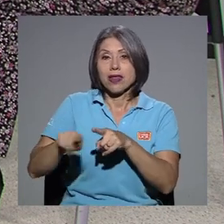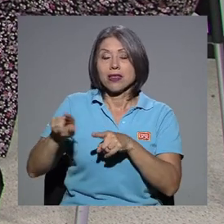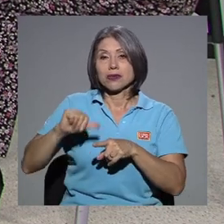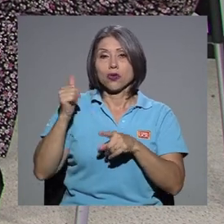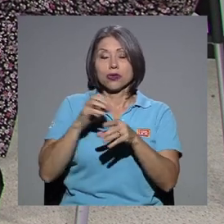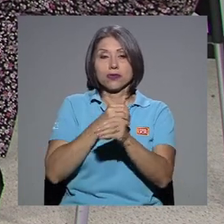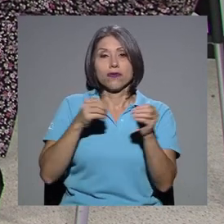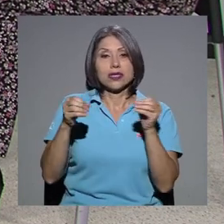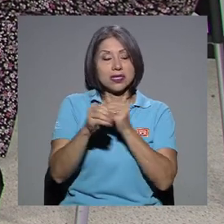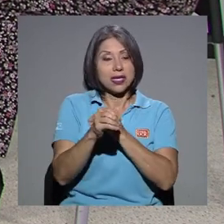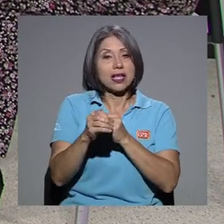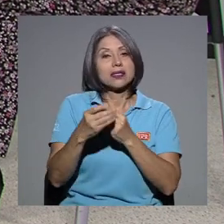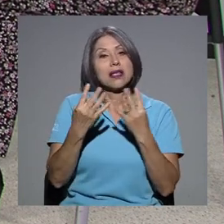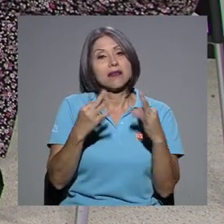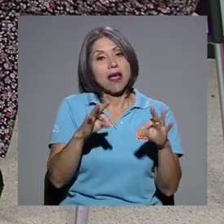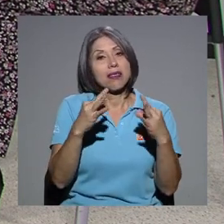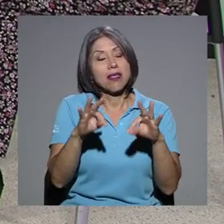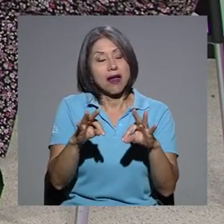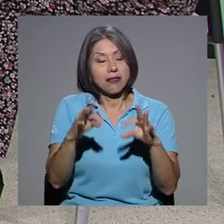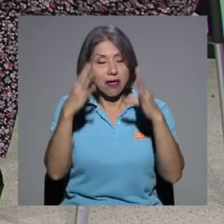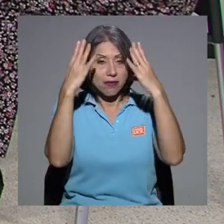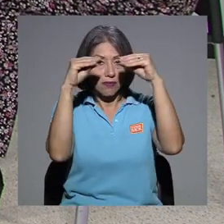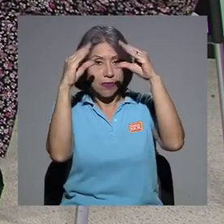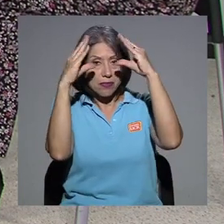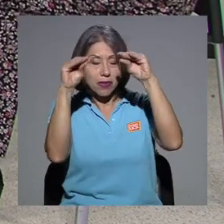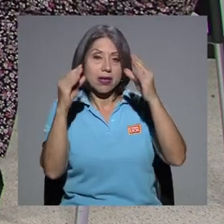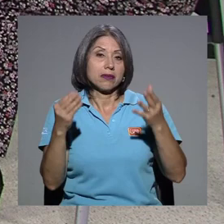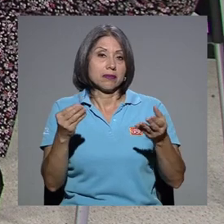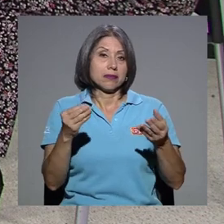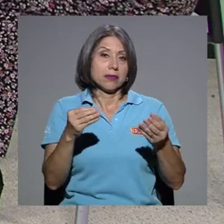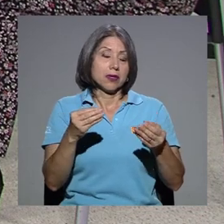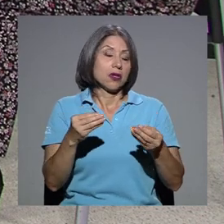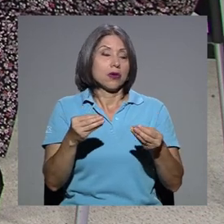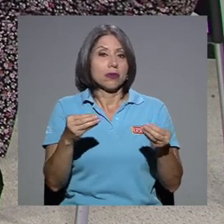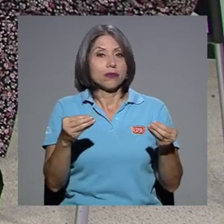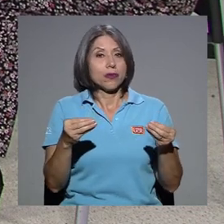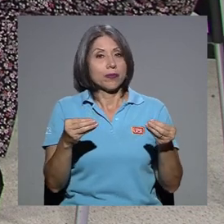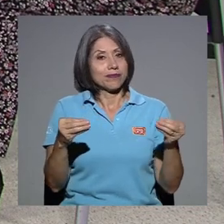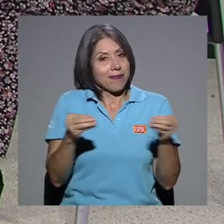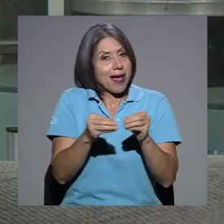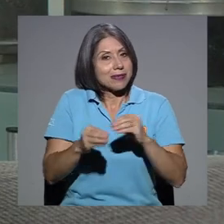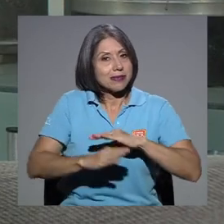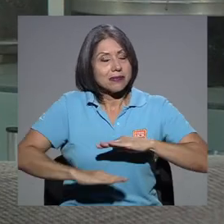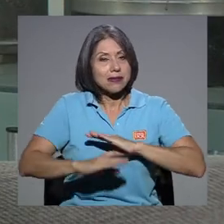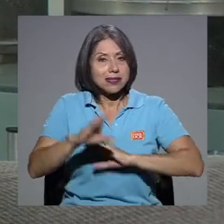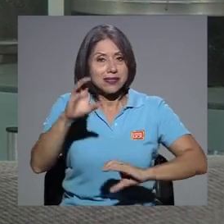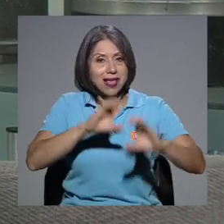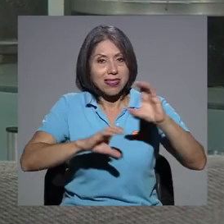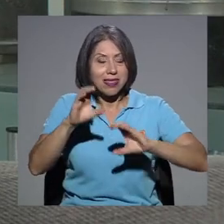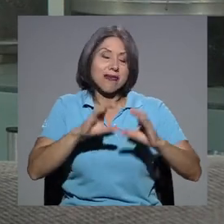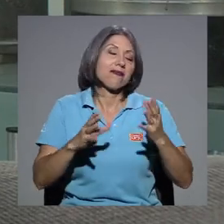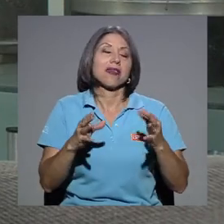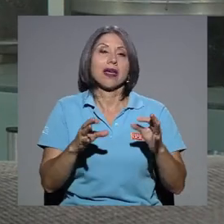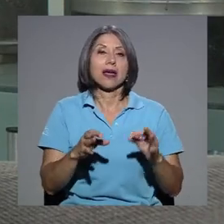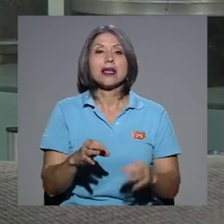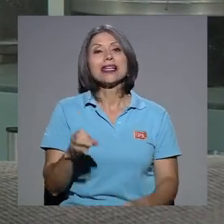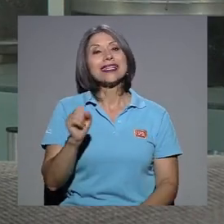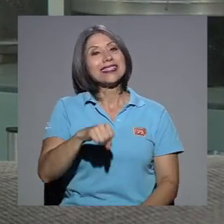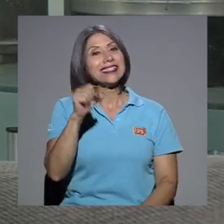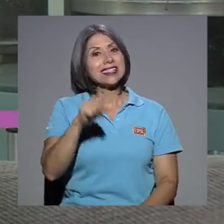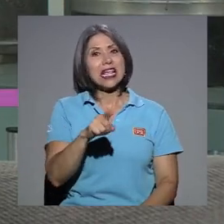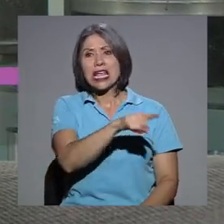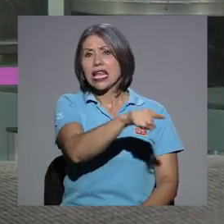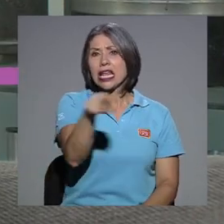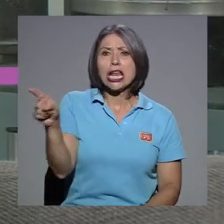para también tratar de dar esta información un poco, lo más científica, lo más, ¿verdad?, cercana. Sí, y no causar alarmas, ¿verdad?,